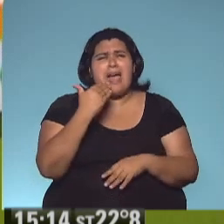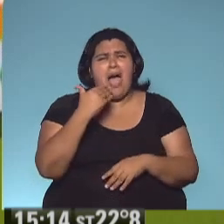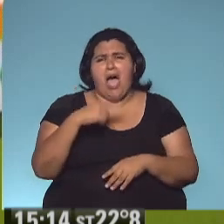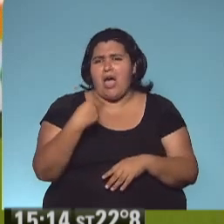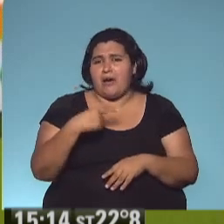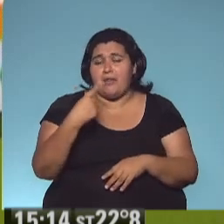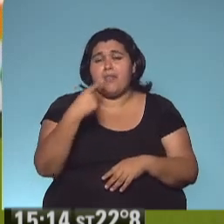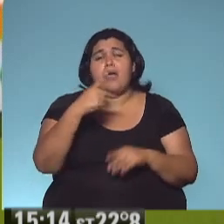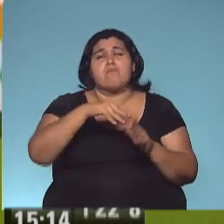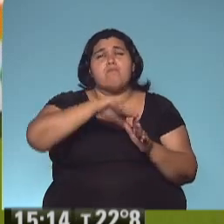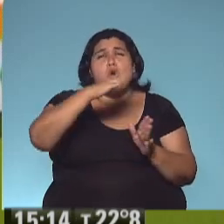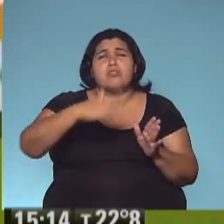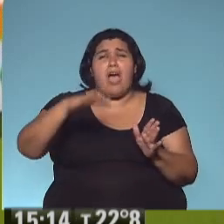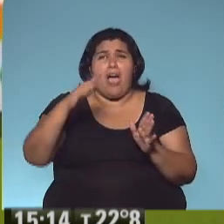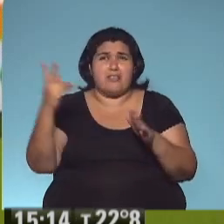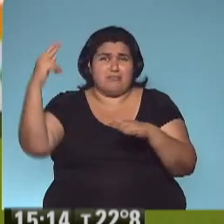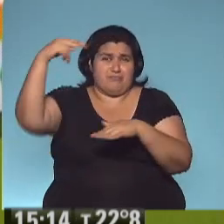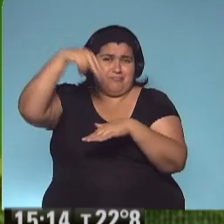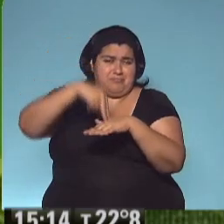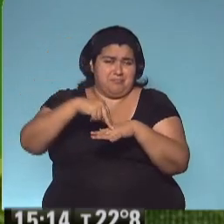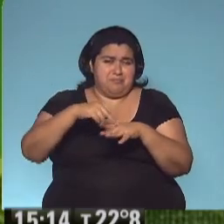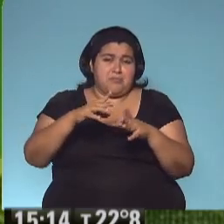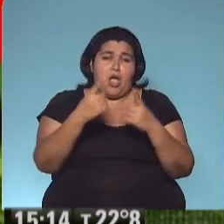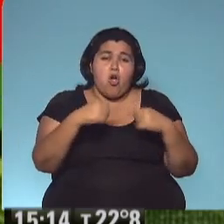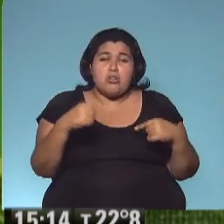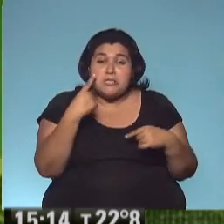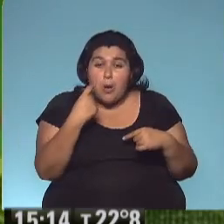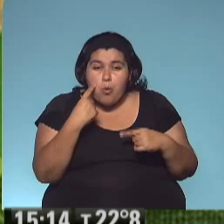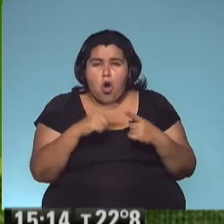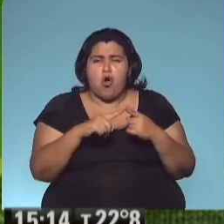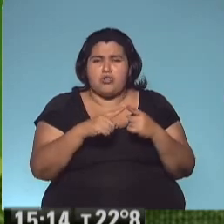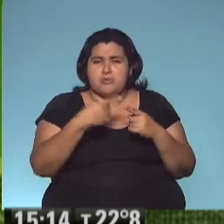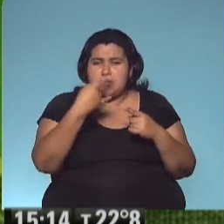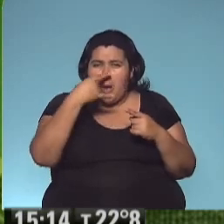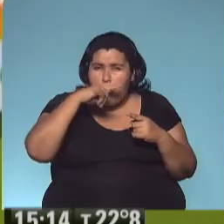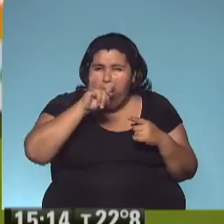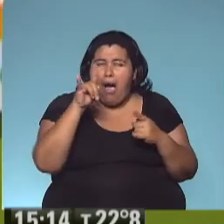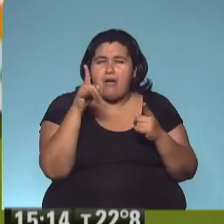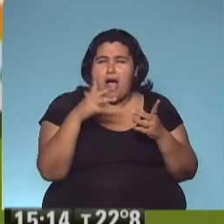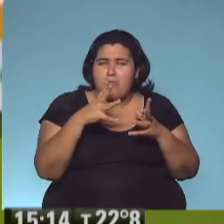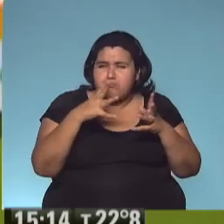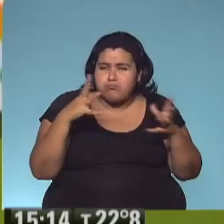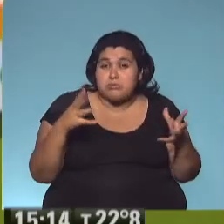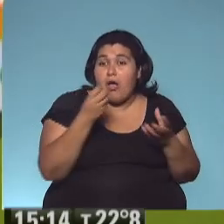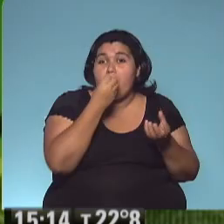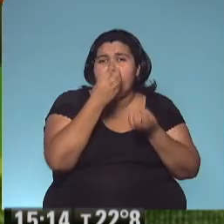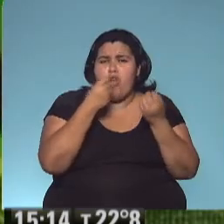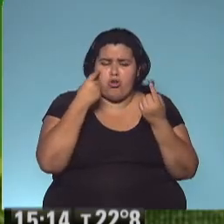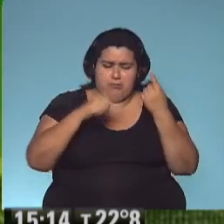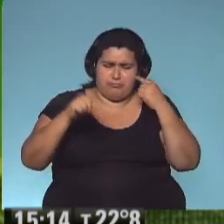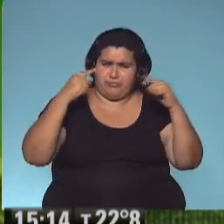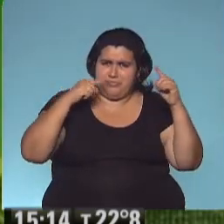pie de la montaña, y le dejaban canastos repletos de cebolla, vacas muy gordas, y flores de colores raros.